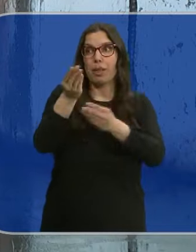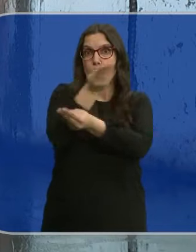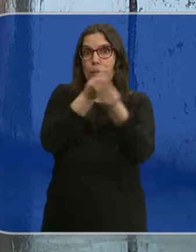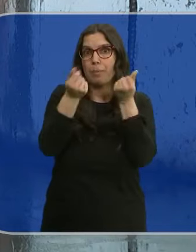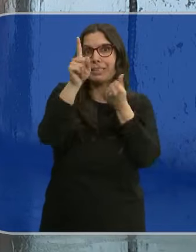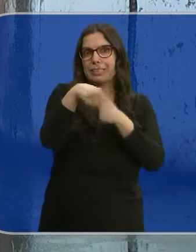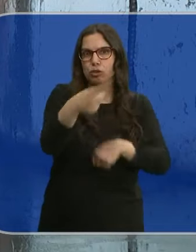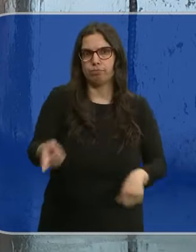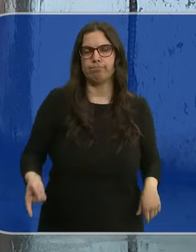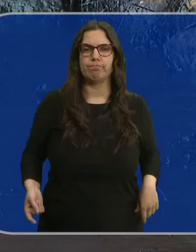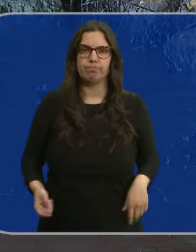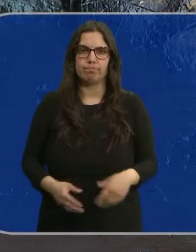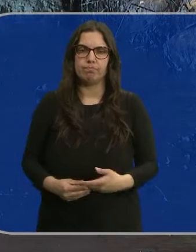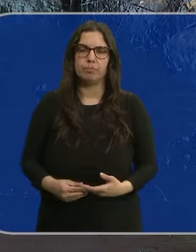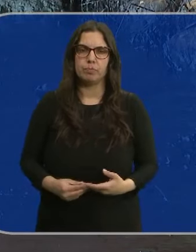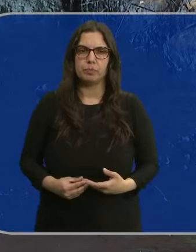ambiental.